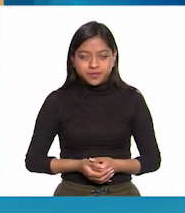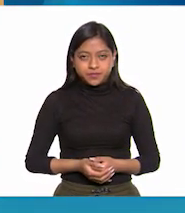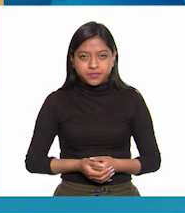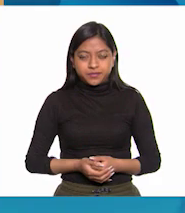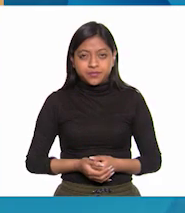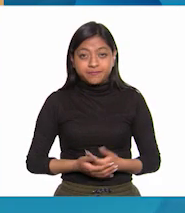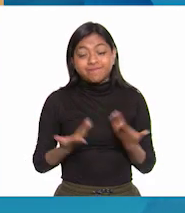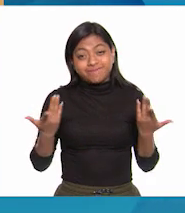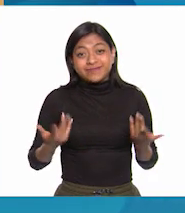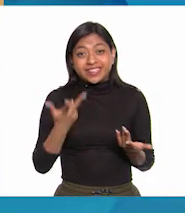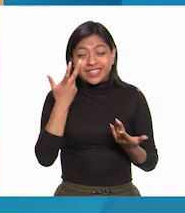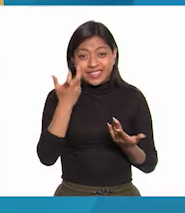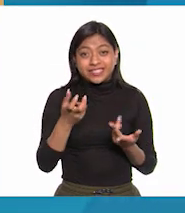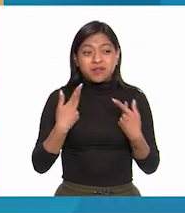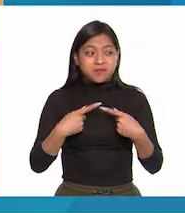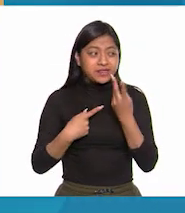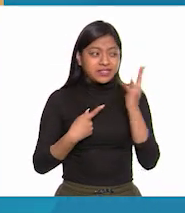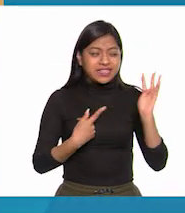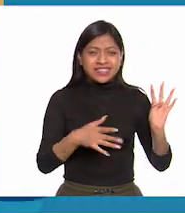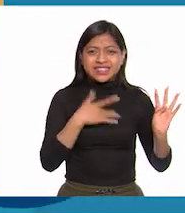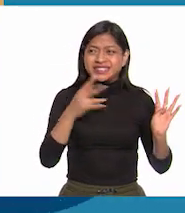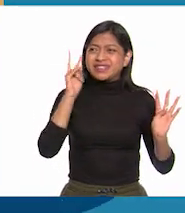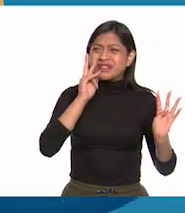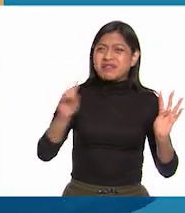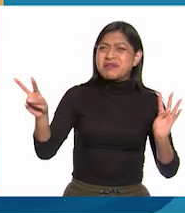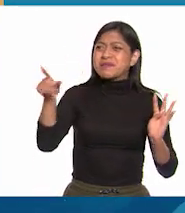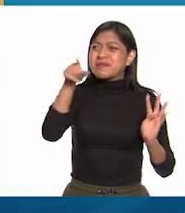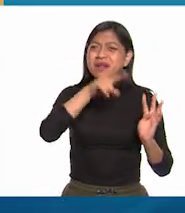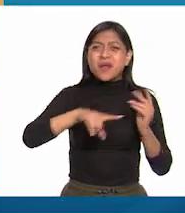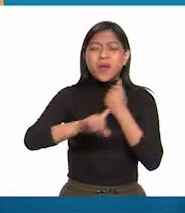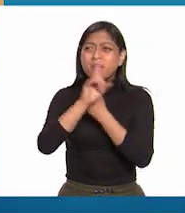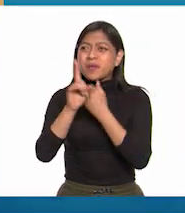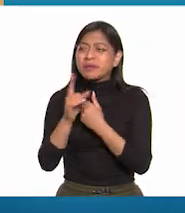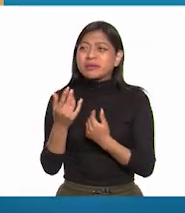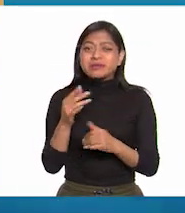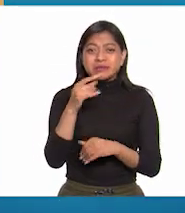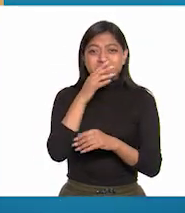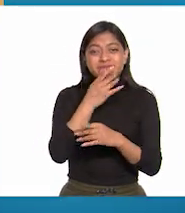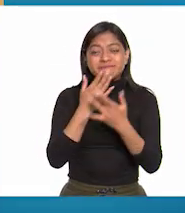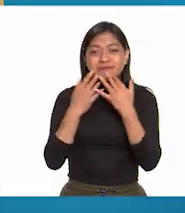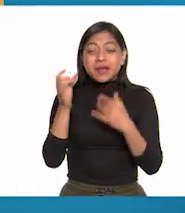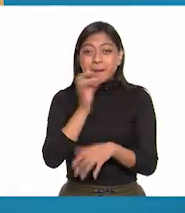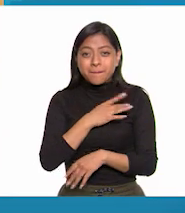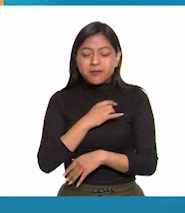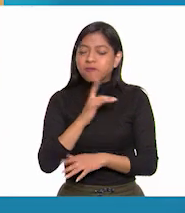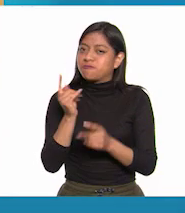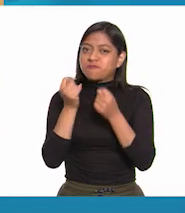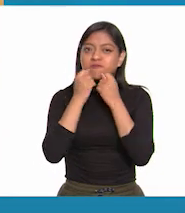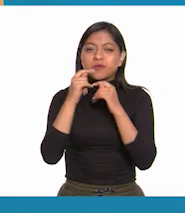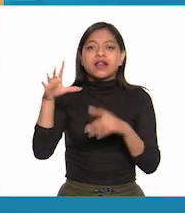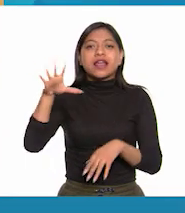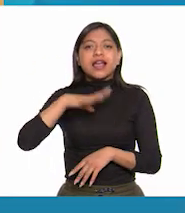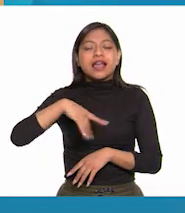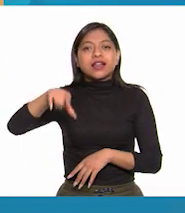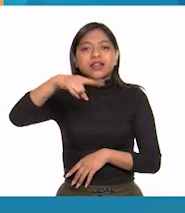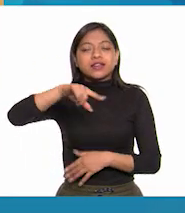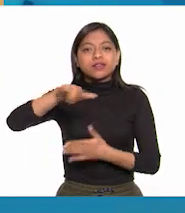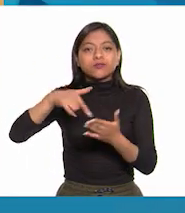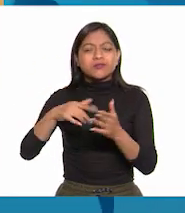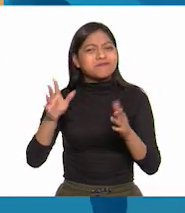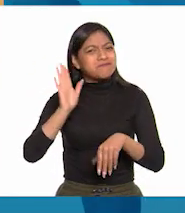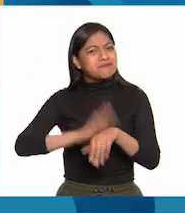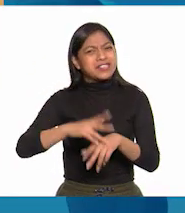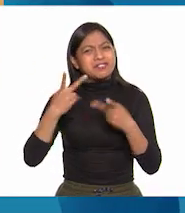A pesar del temor que despertó la violencia, la insurrección se extendió por todo el territorio nuevo hispano, motivando que